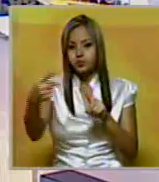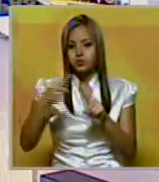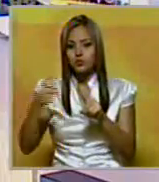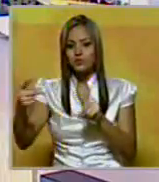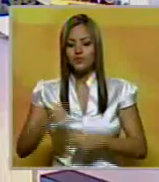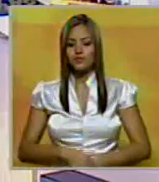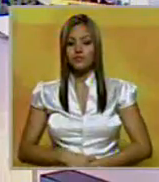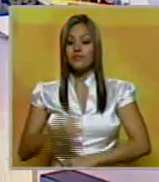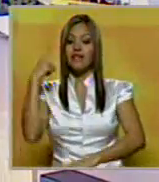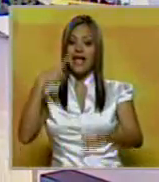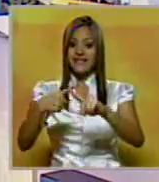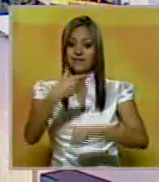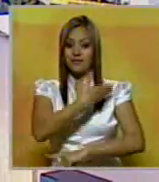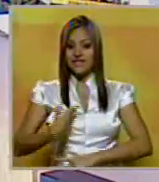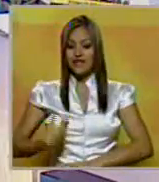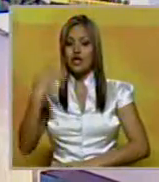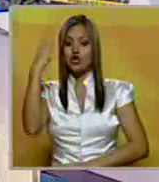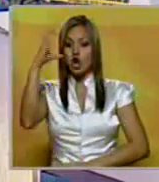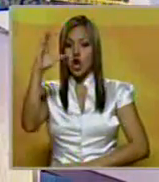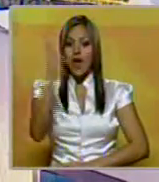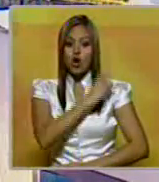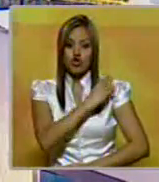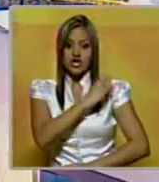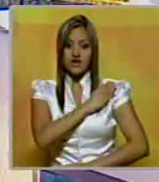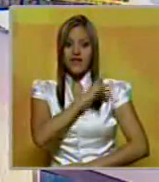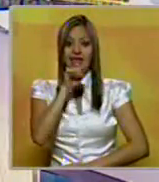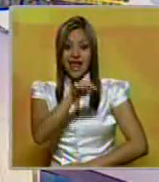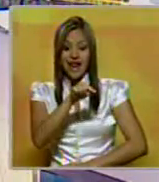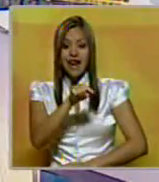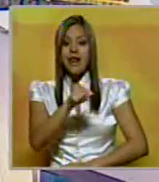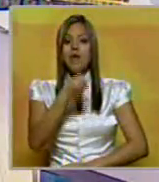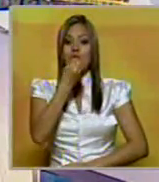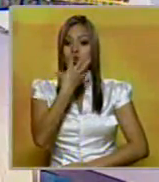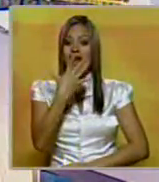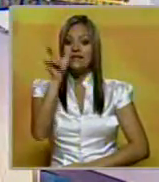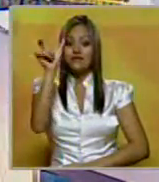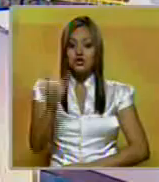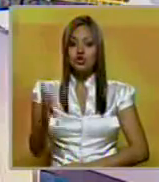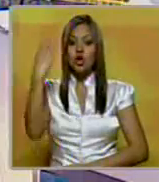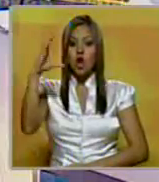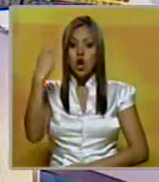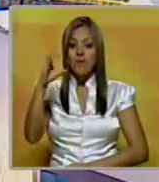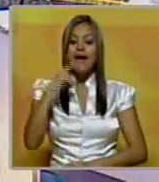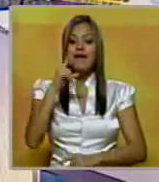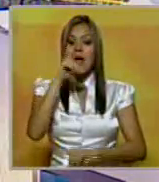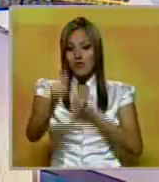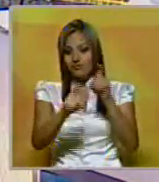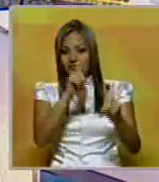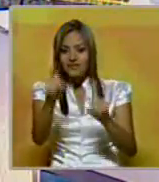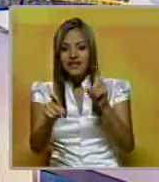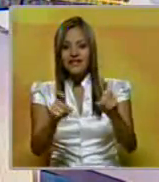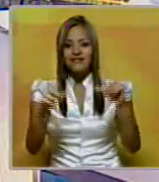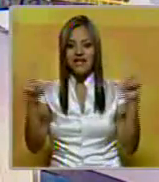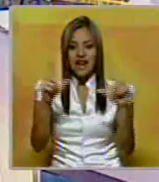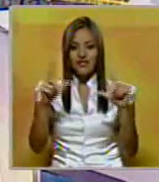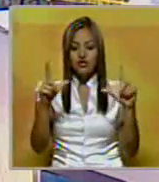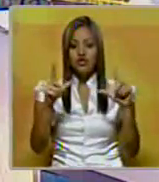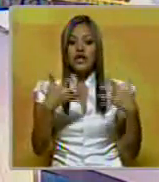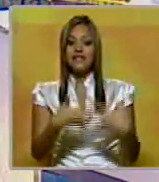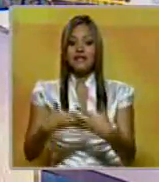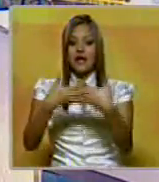El expresidente de Colombia, Álvaro Uribe Vélez, fue elegido como el gran colombiano, según una encuesta publicada por el canal de televisión